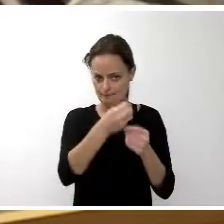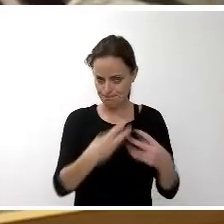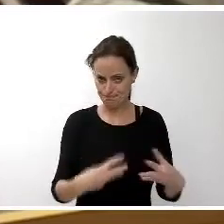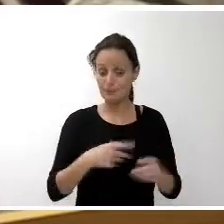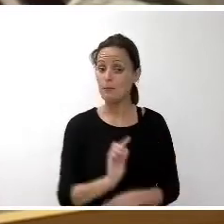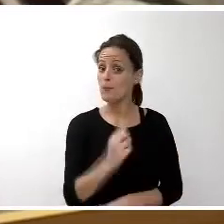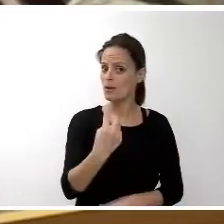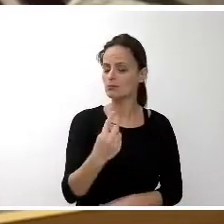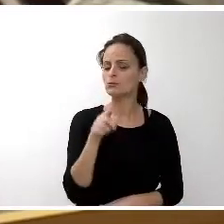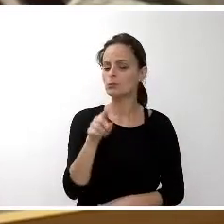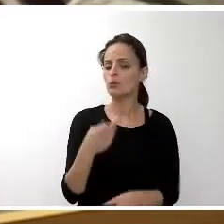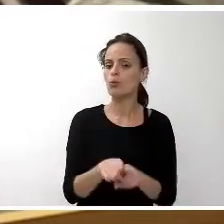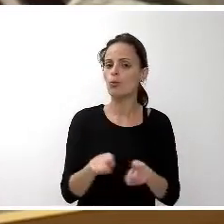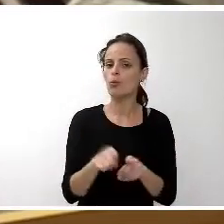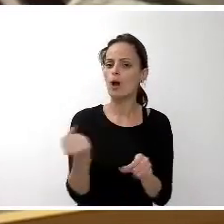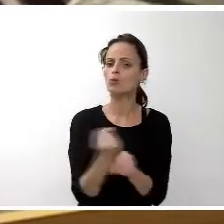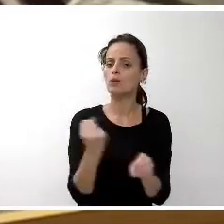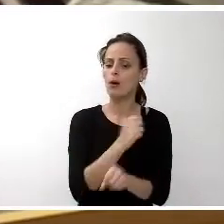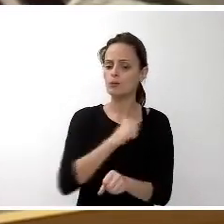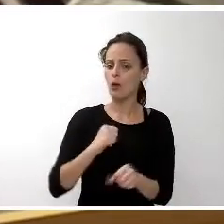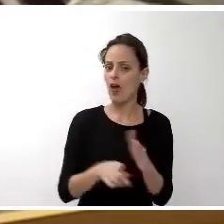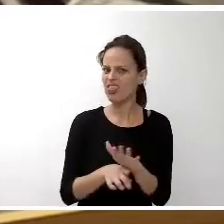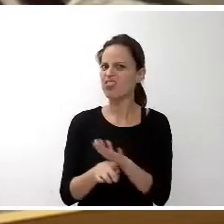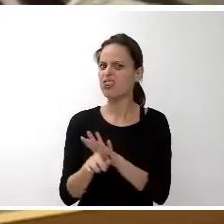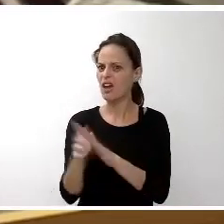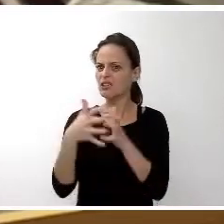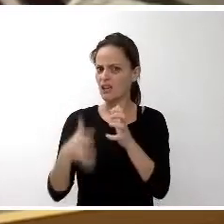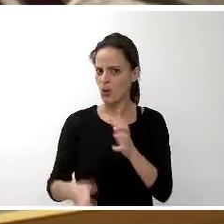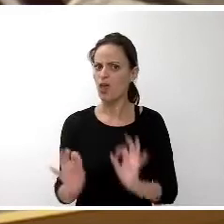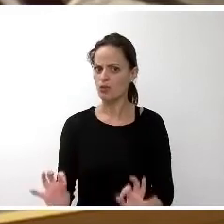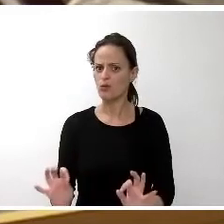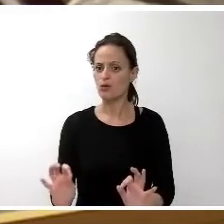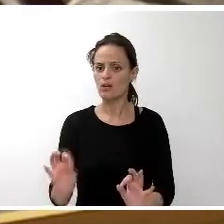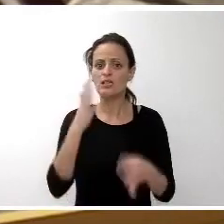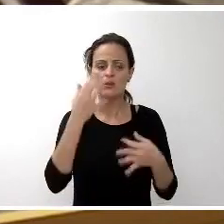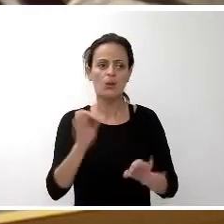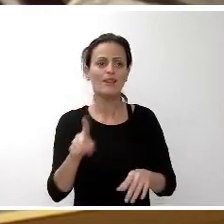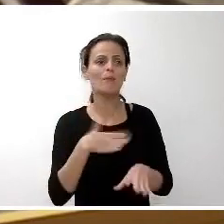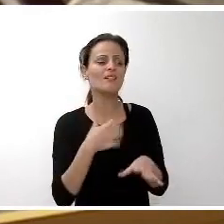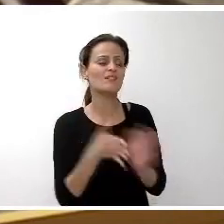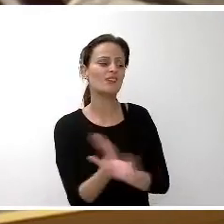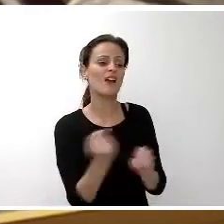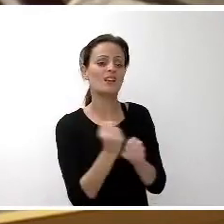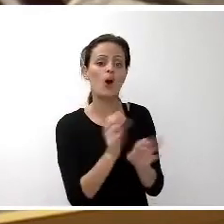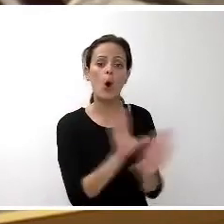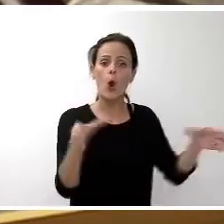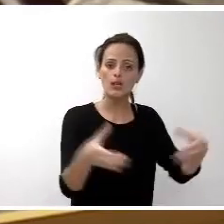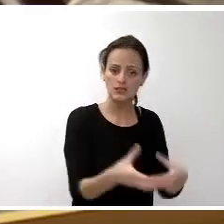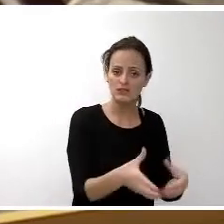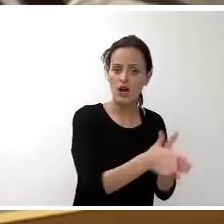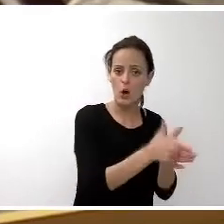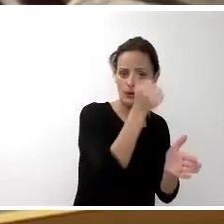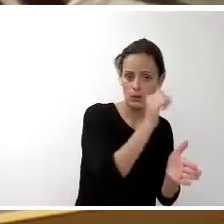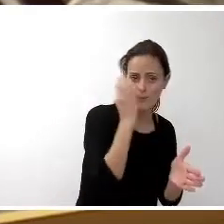has desarrollado un trabajo personal, pero que con toda seguridad también resultado un trabajo colectivo con tus compañeras y con tus